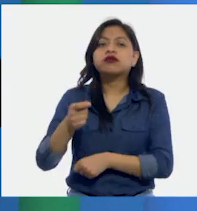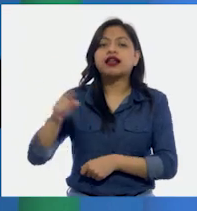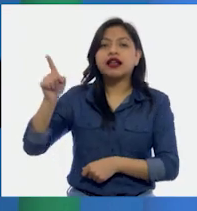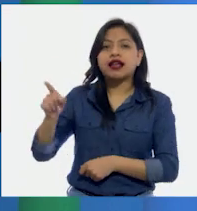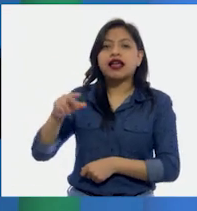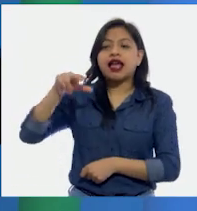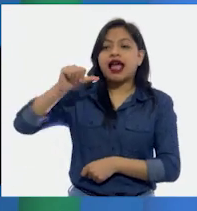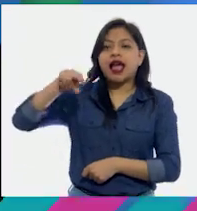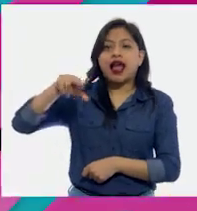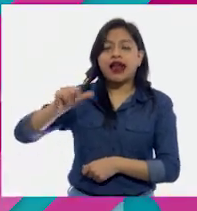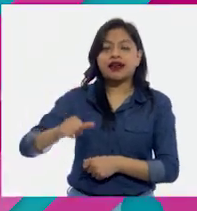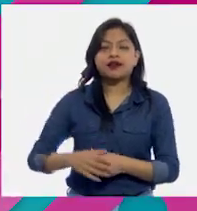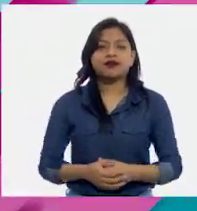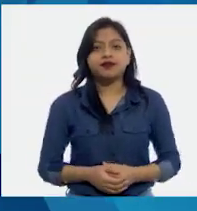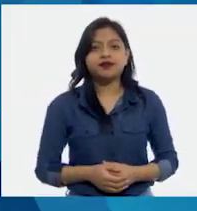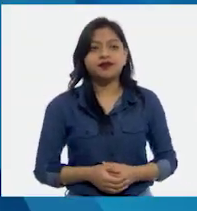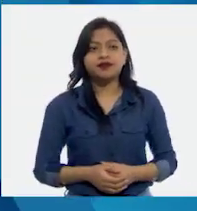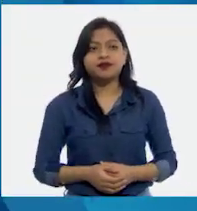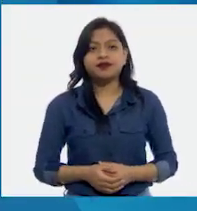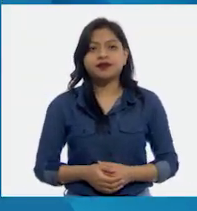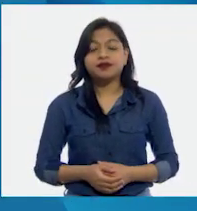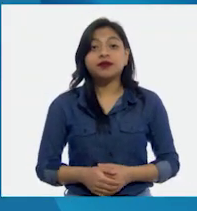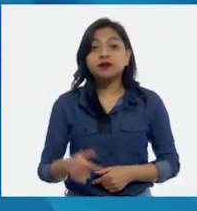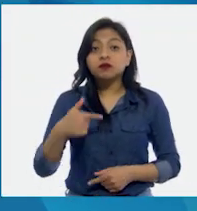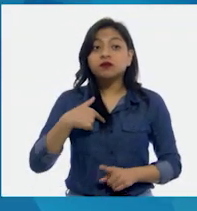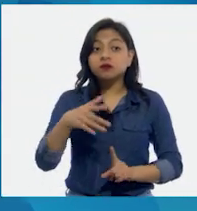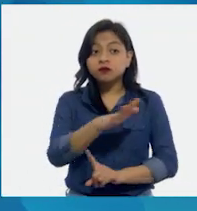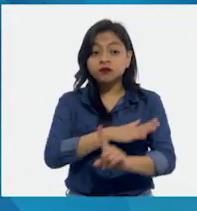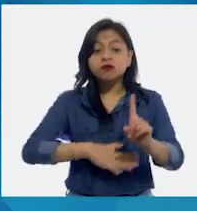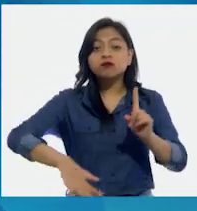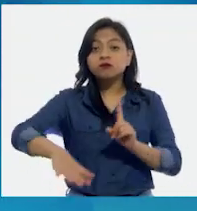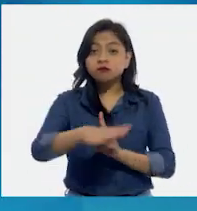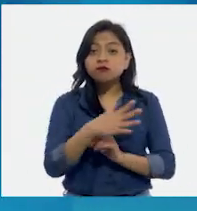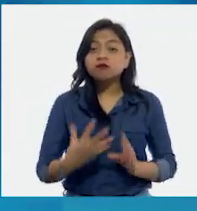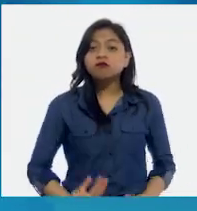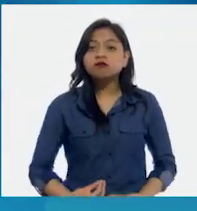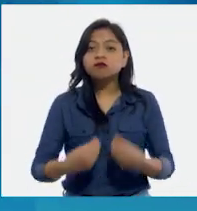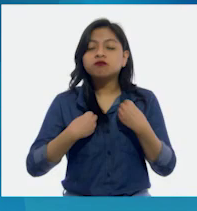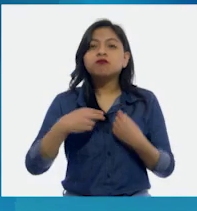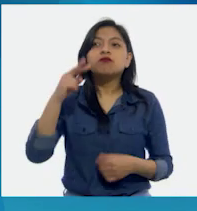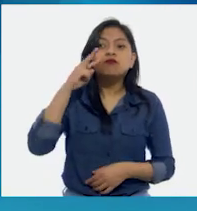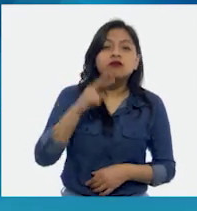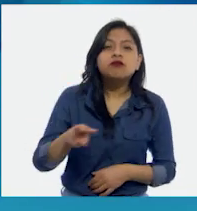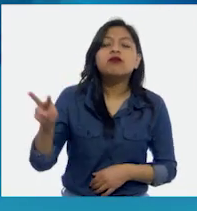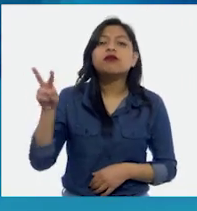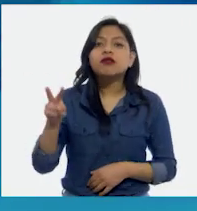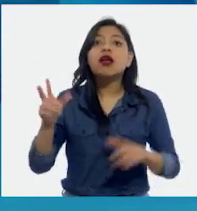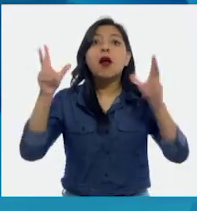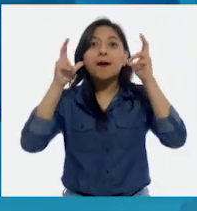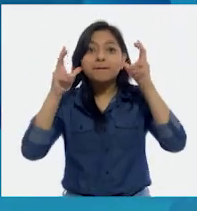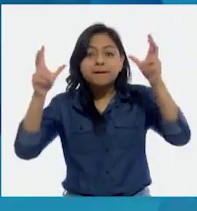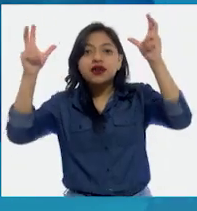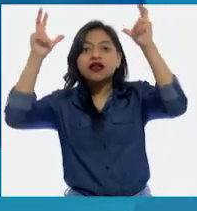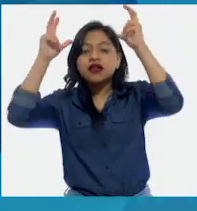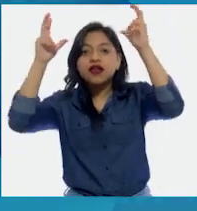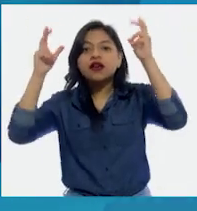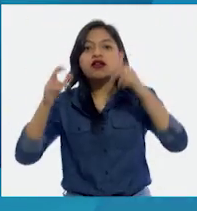Gabriela. Veámoslo. Por aquí todavía se ve a veces el venado,